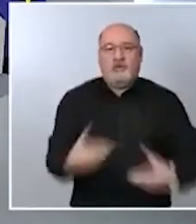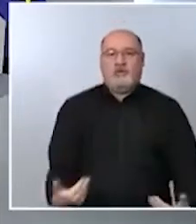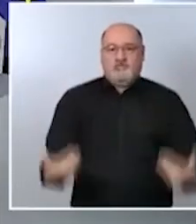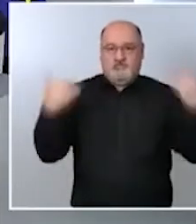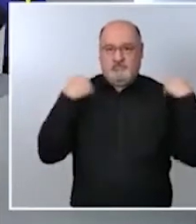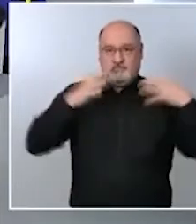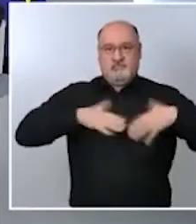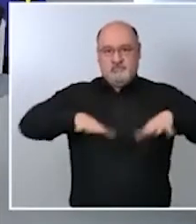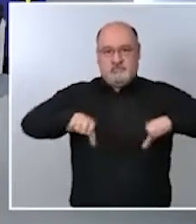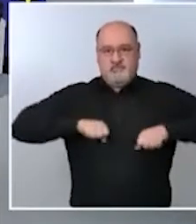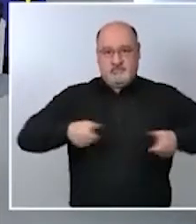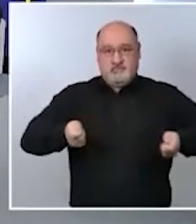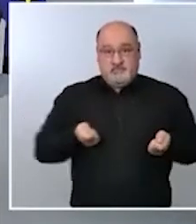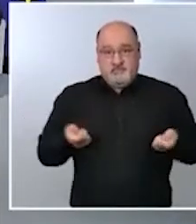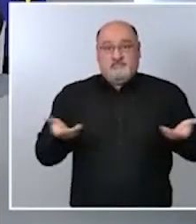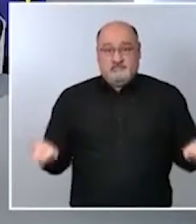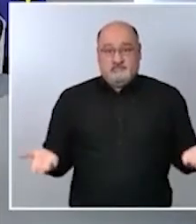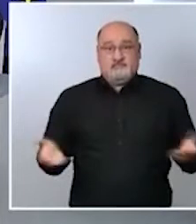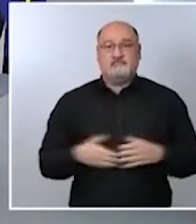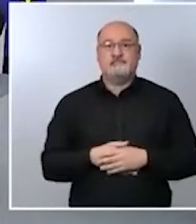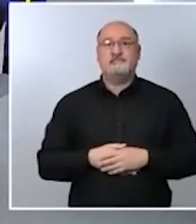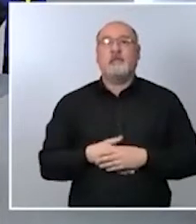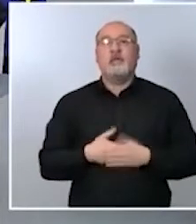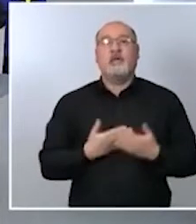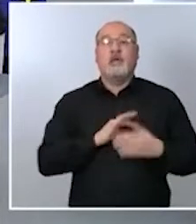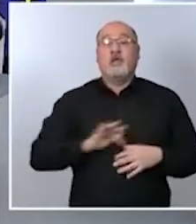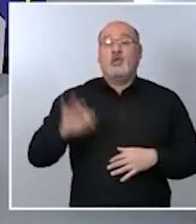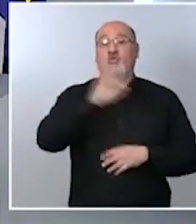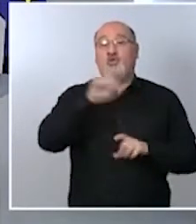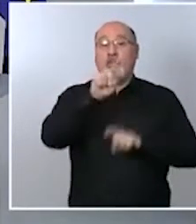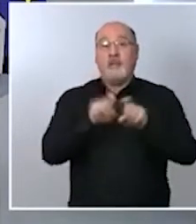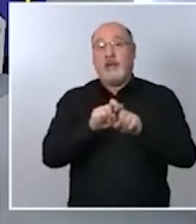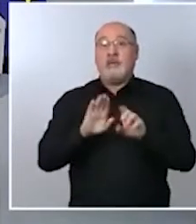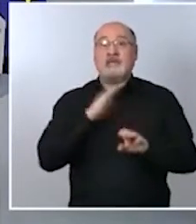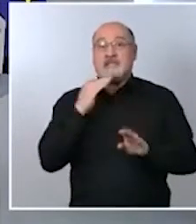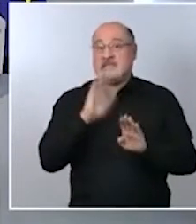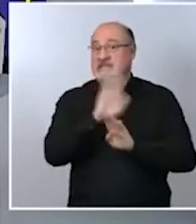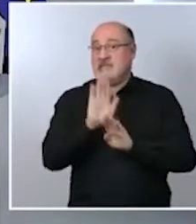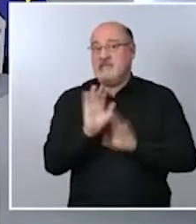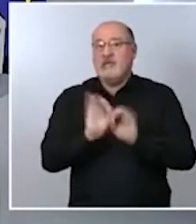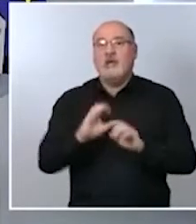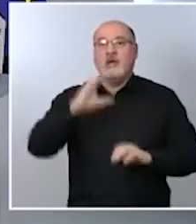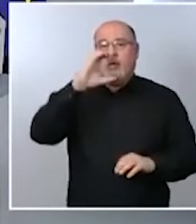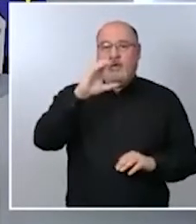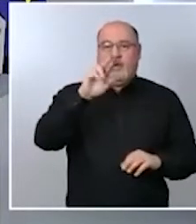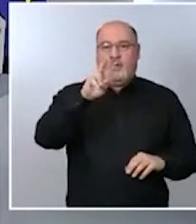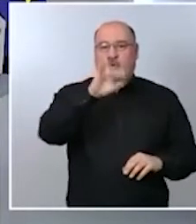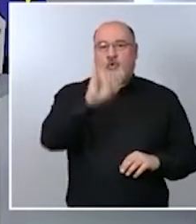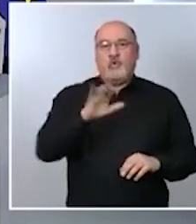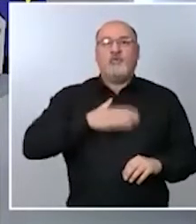vamos a cargar los últimos turnos de preguntas Cruz Martínez de Radio Galega Cruz